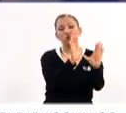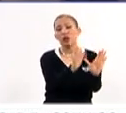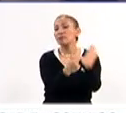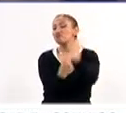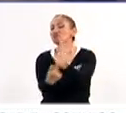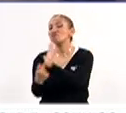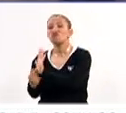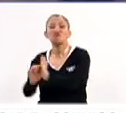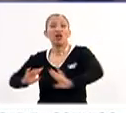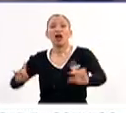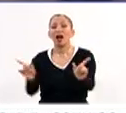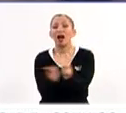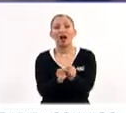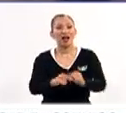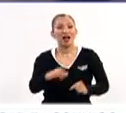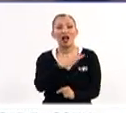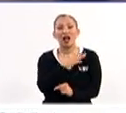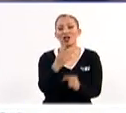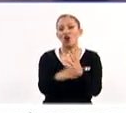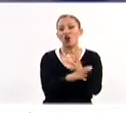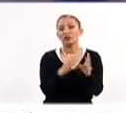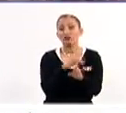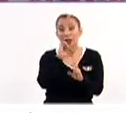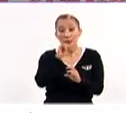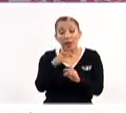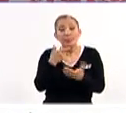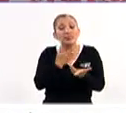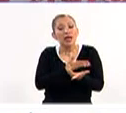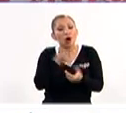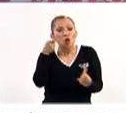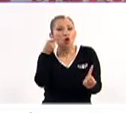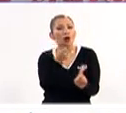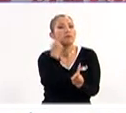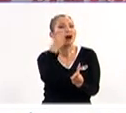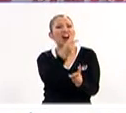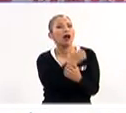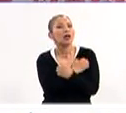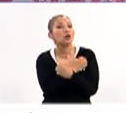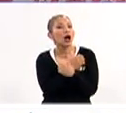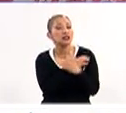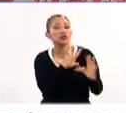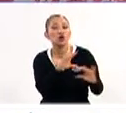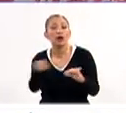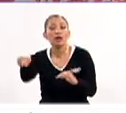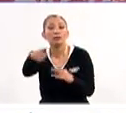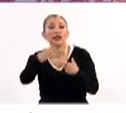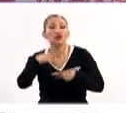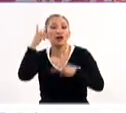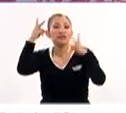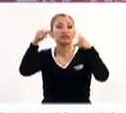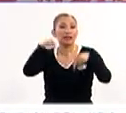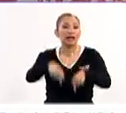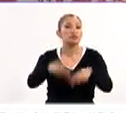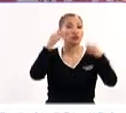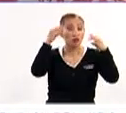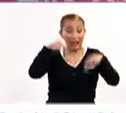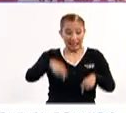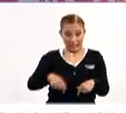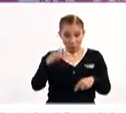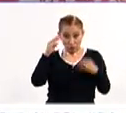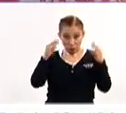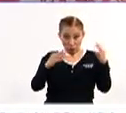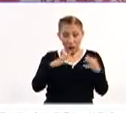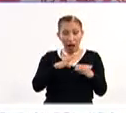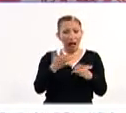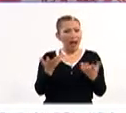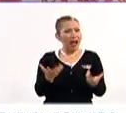el acervo que tengo, sino además tengo un fin educativo hacia la gente que viene. Este museo además ha hecho